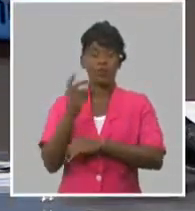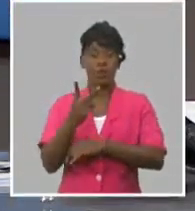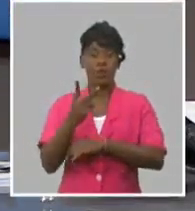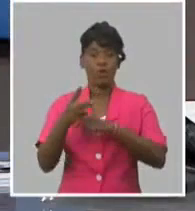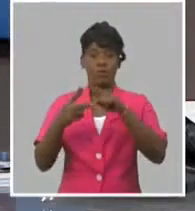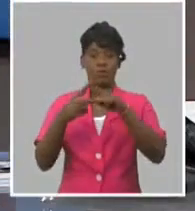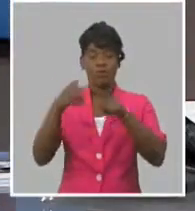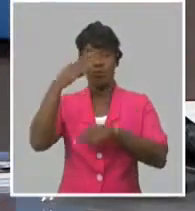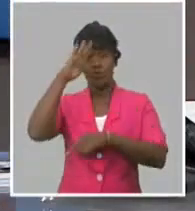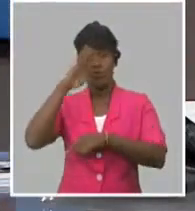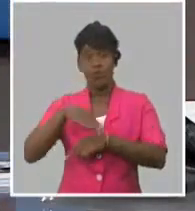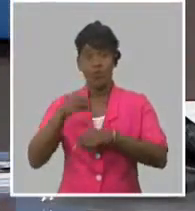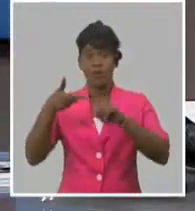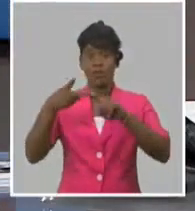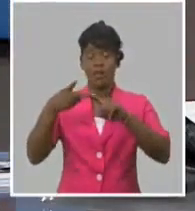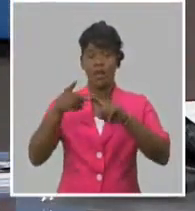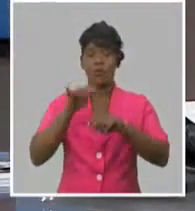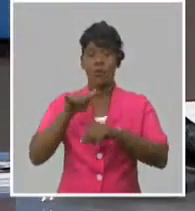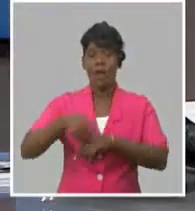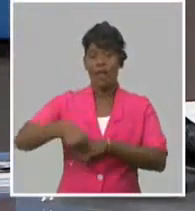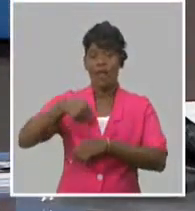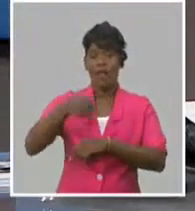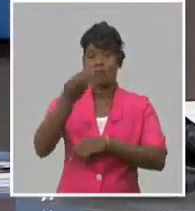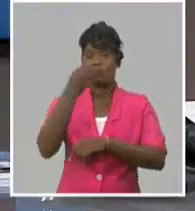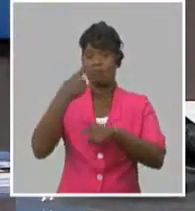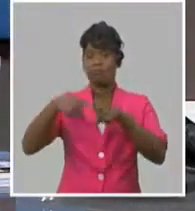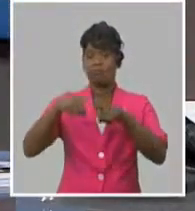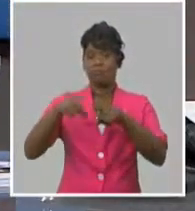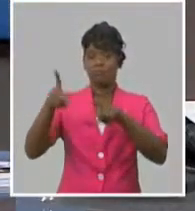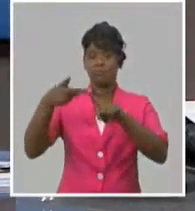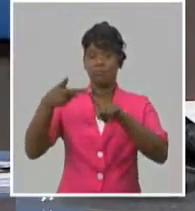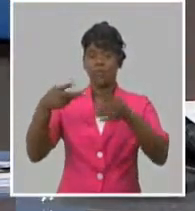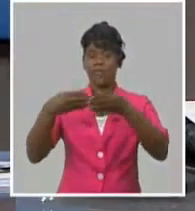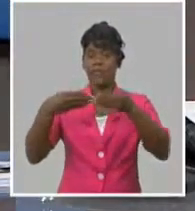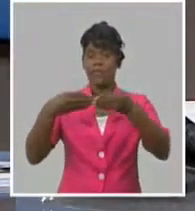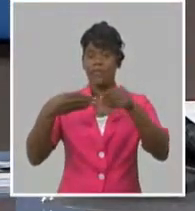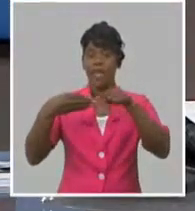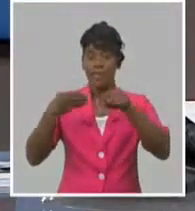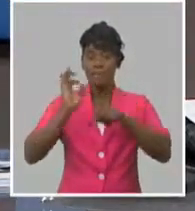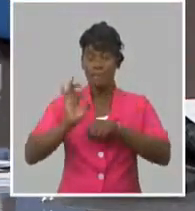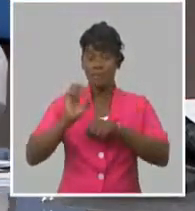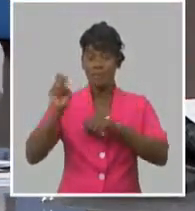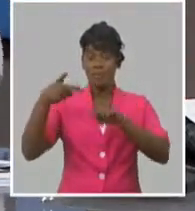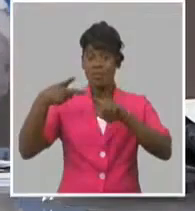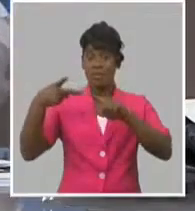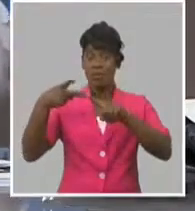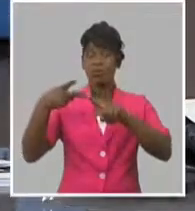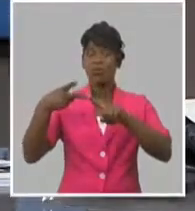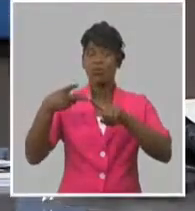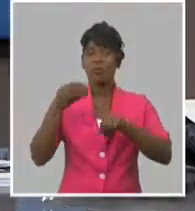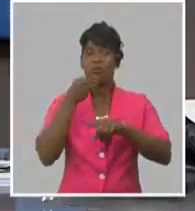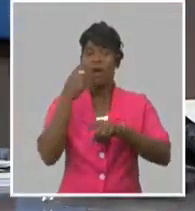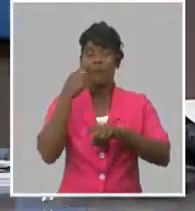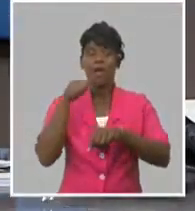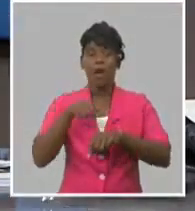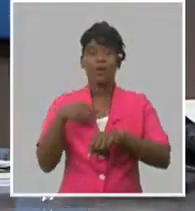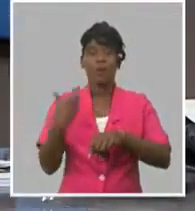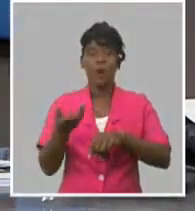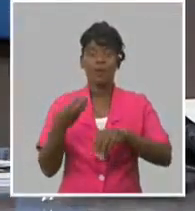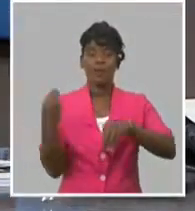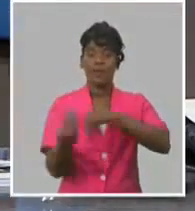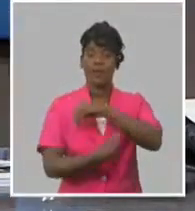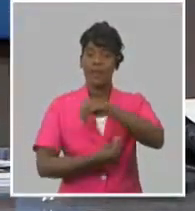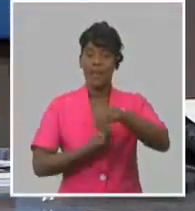Pero mira qué cosa más interesante. Como el tipo de cambio es uno por uno, como el tipo de cambio es uno por uno,